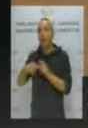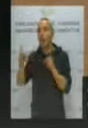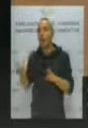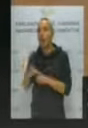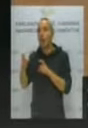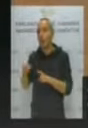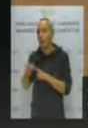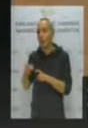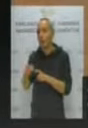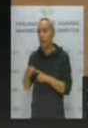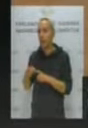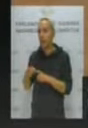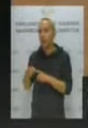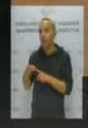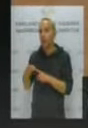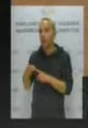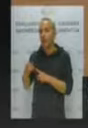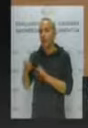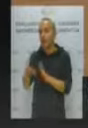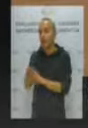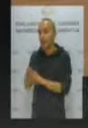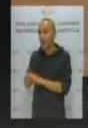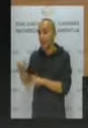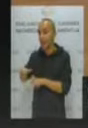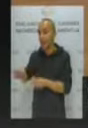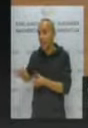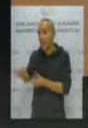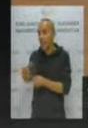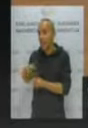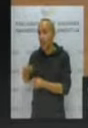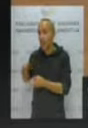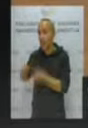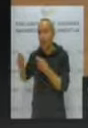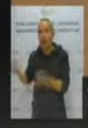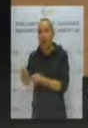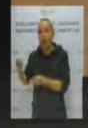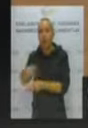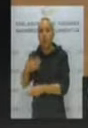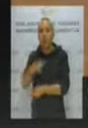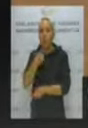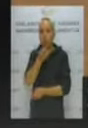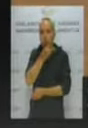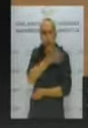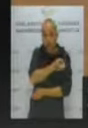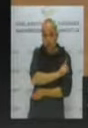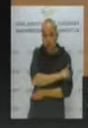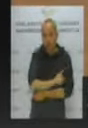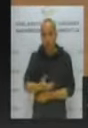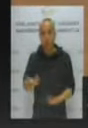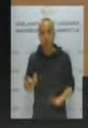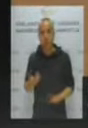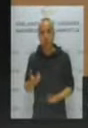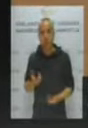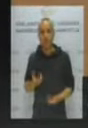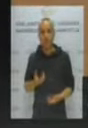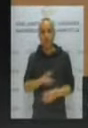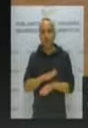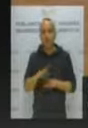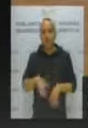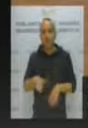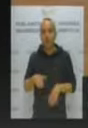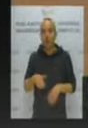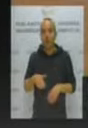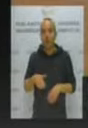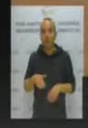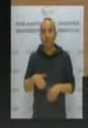que dejaba al descubierto, entre otros, todos los datos de Hacienda. En cuanto al fondo de la cuestión, toda